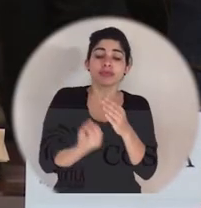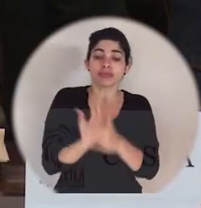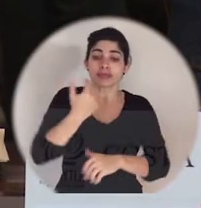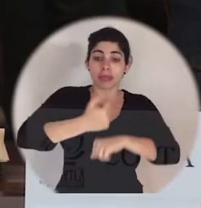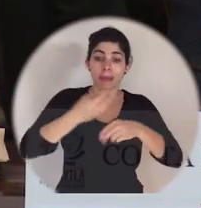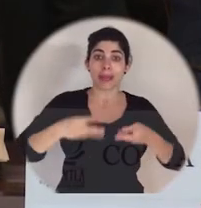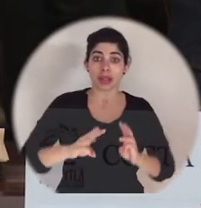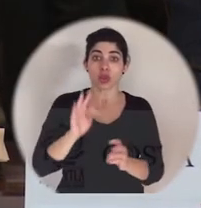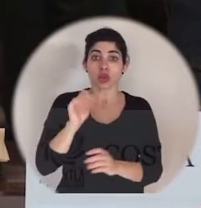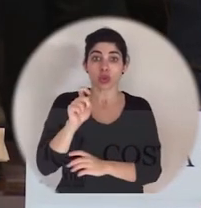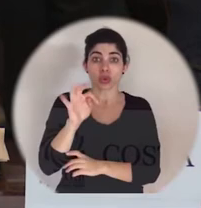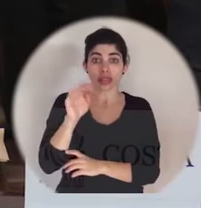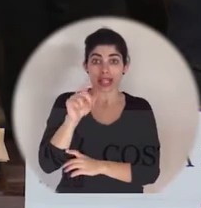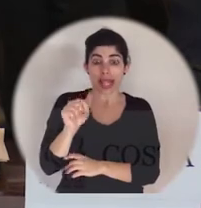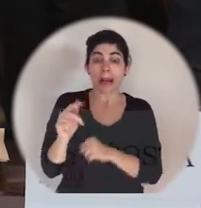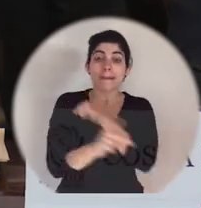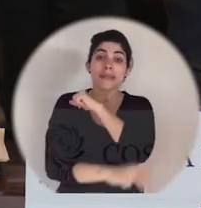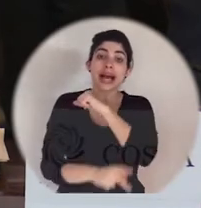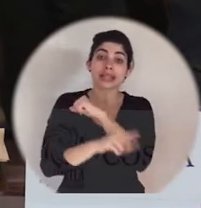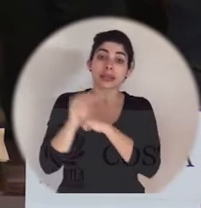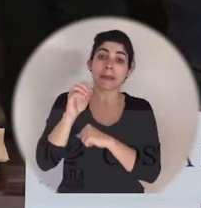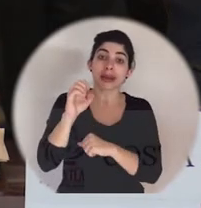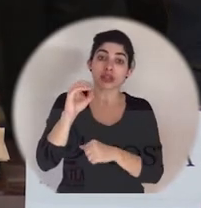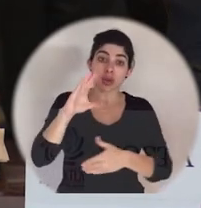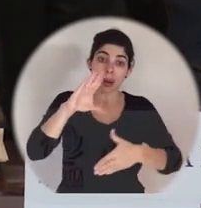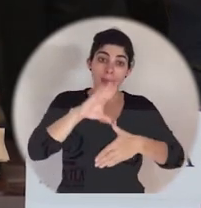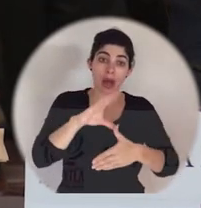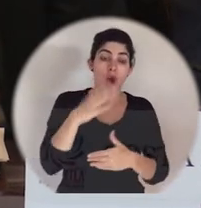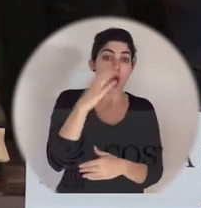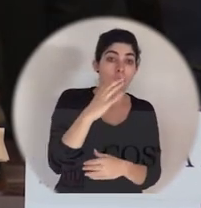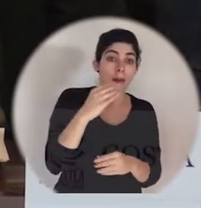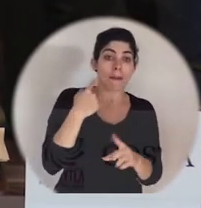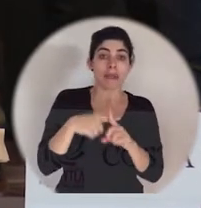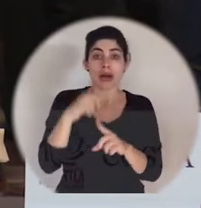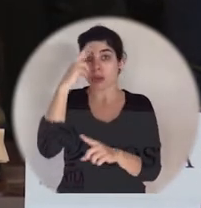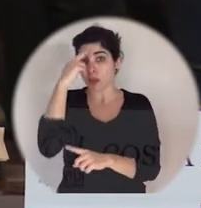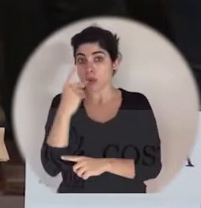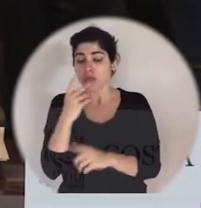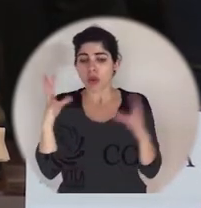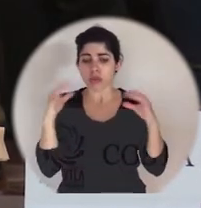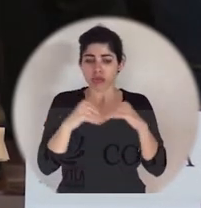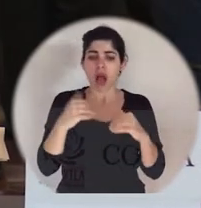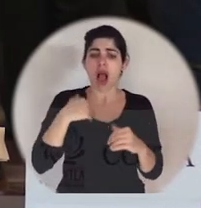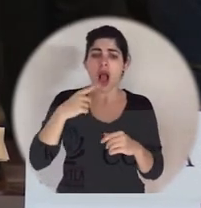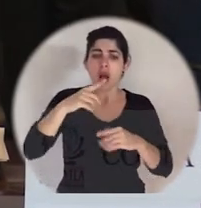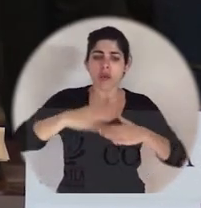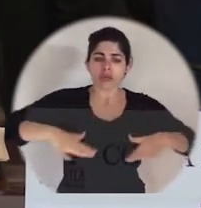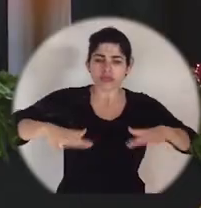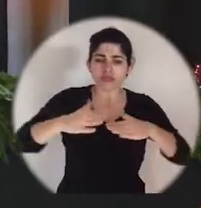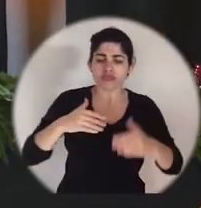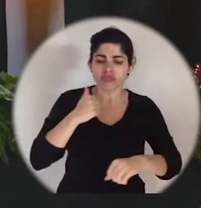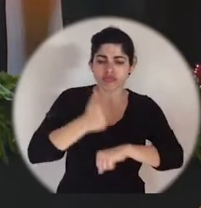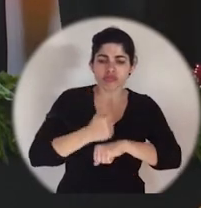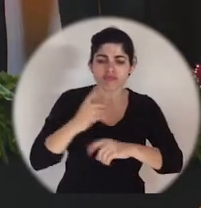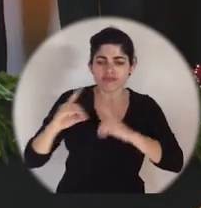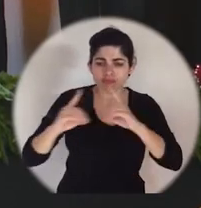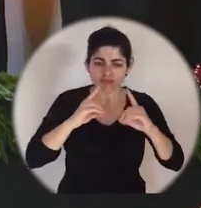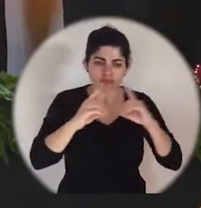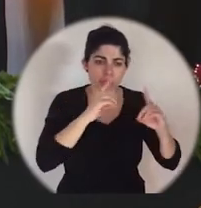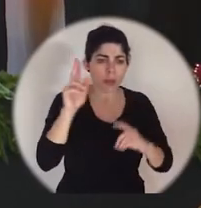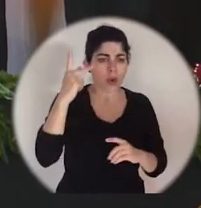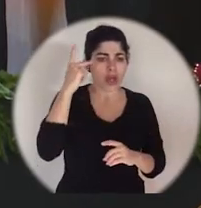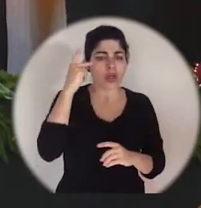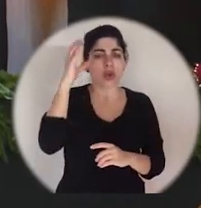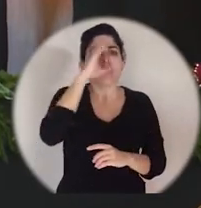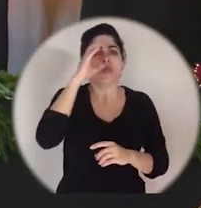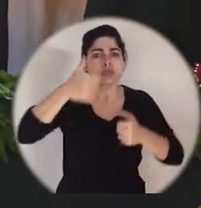mecanismo de Tuxtla, los países mesoamericanos, Colombia y República Dominicana, hemos contado con una plataforma de diálogo político para la